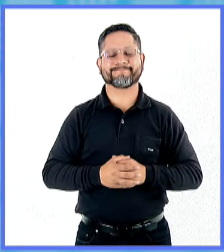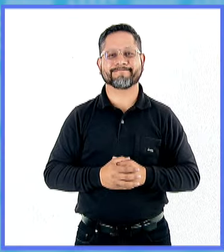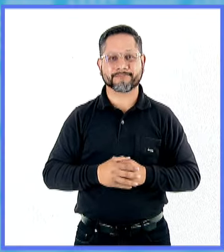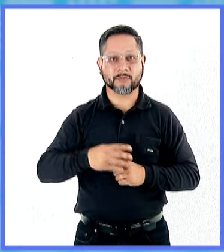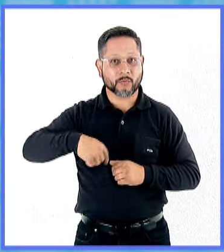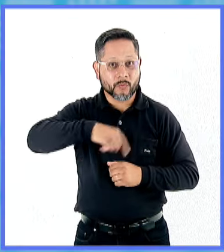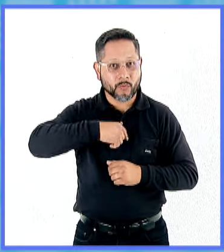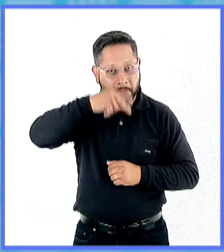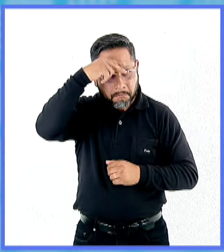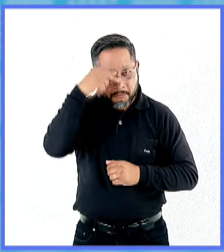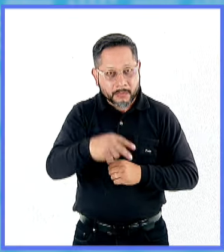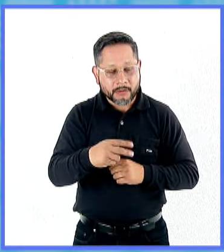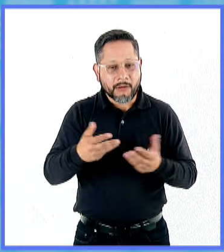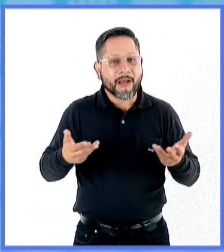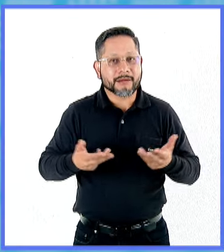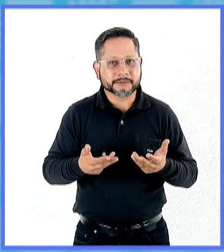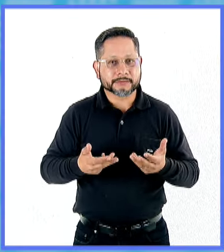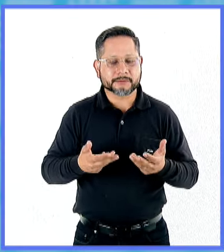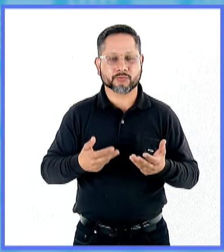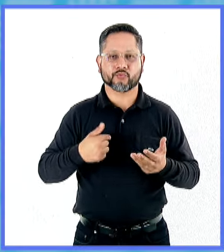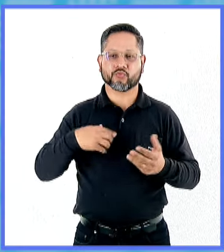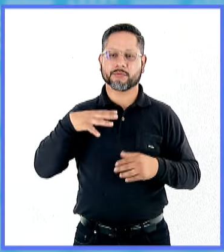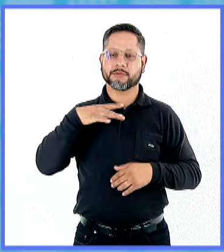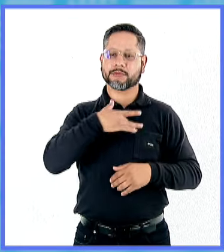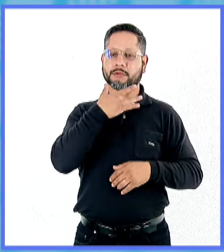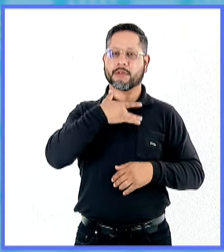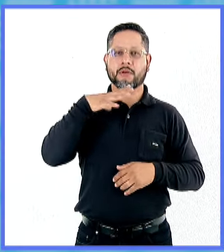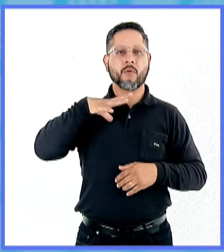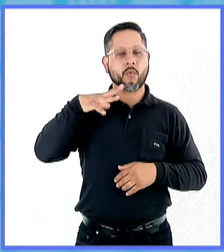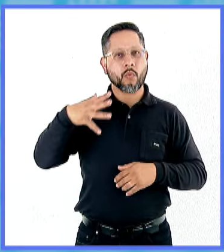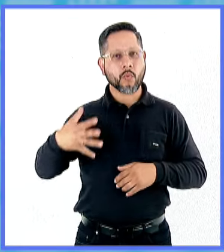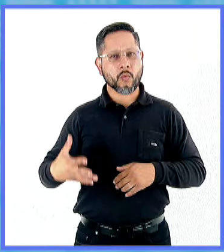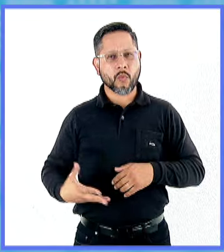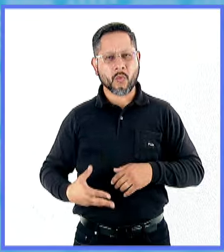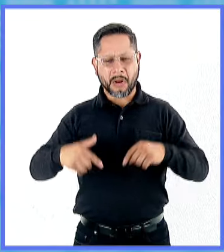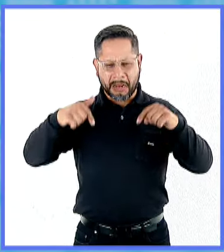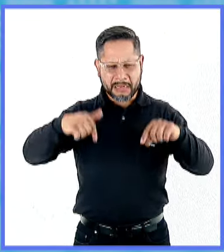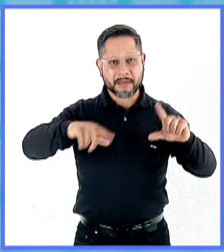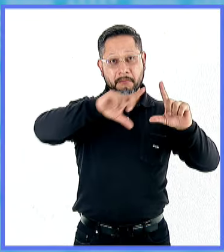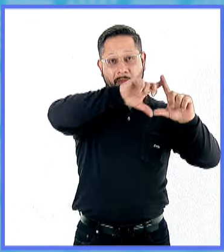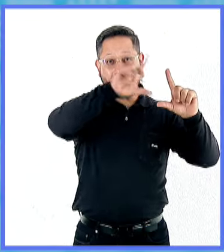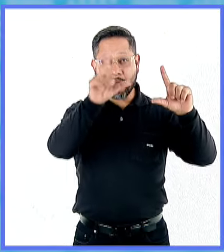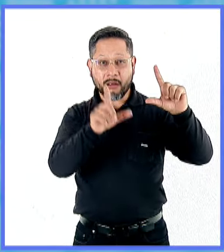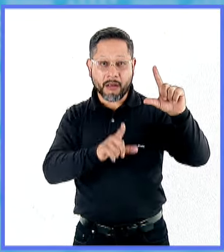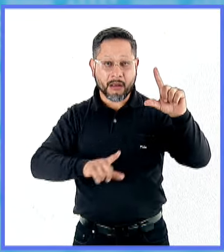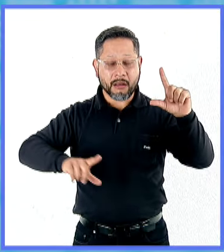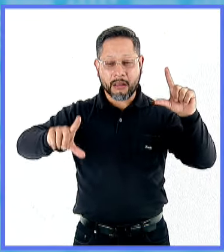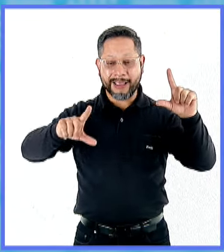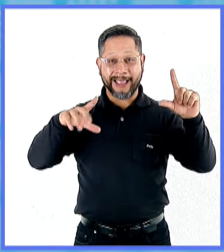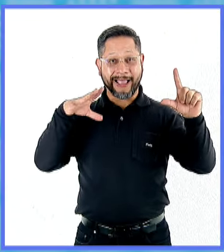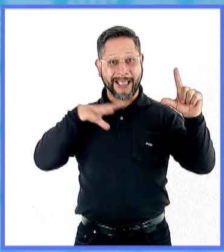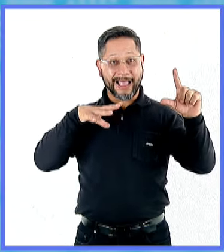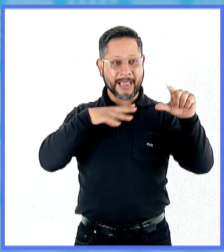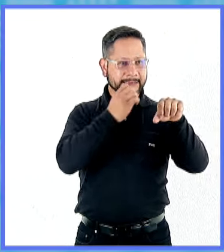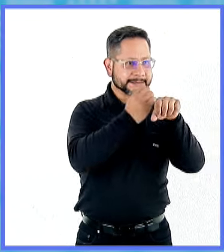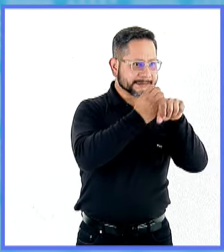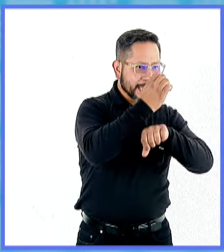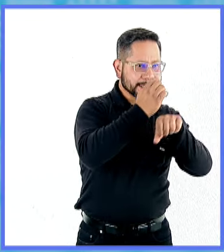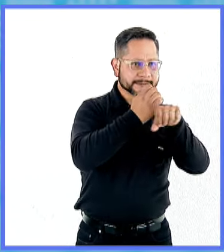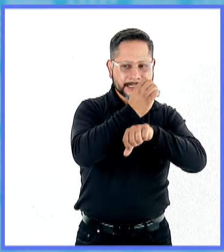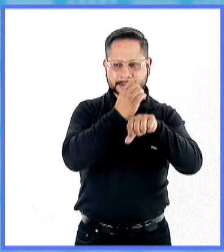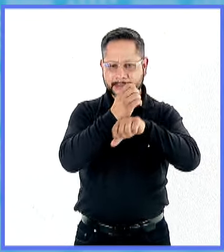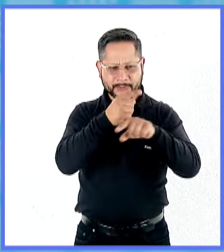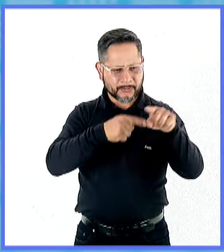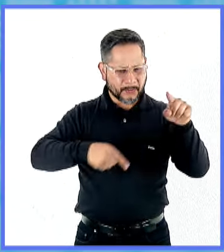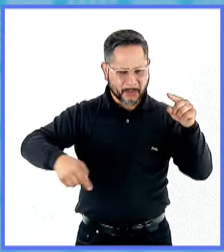primero conscientes, y segundo, muy orgullosos, de que no hay un Estado de la República en el que no se estudie mucho,